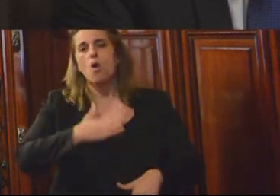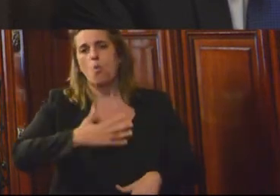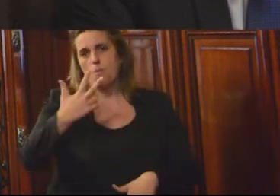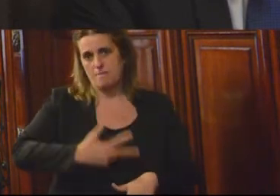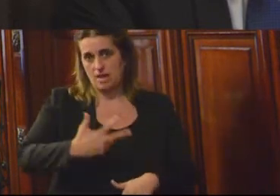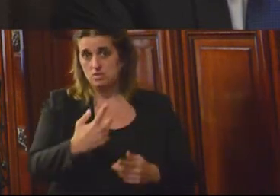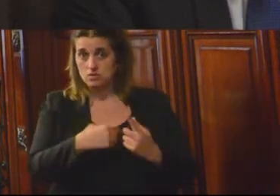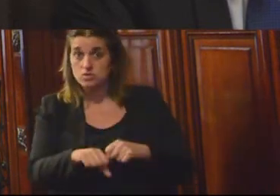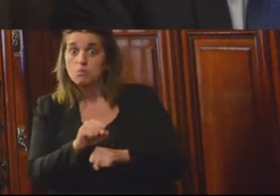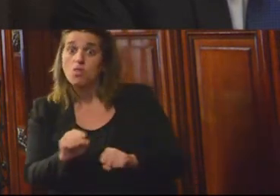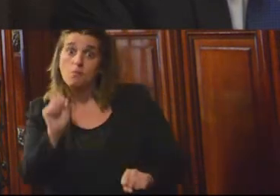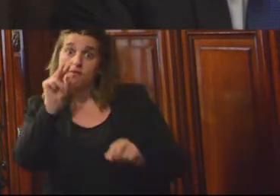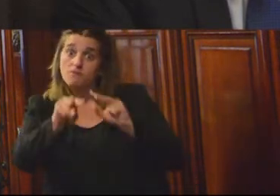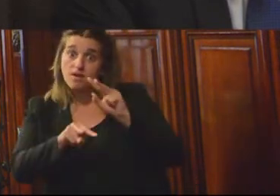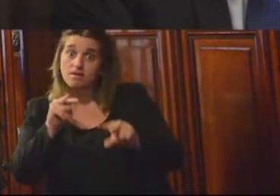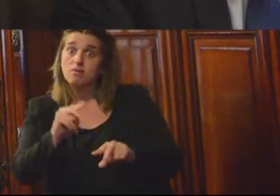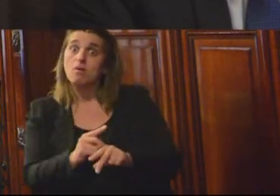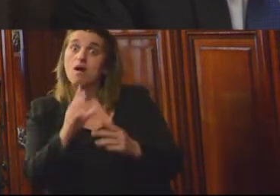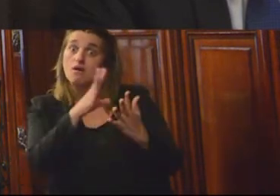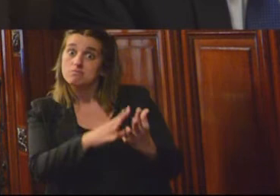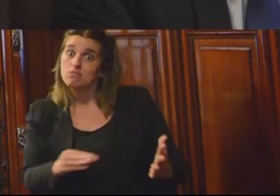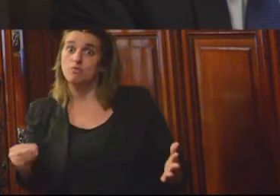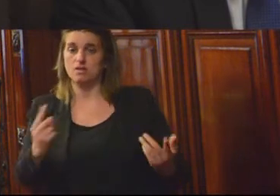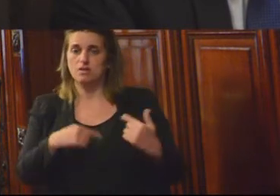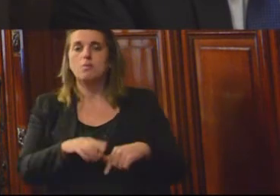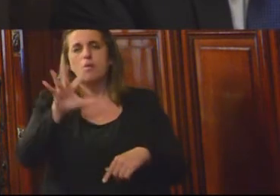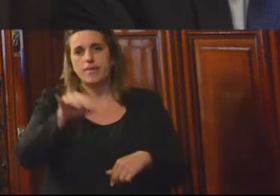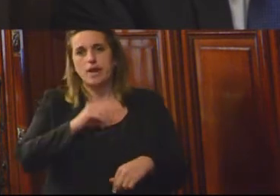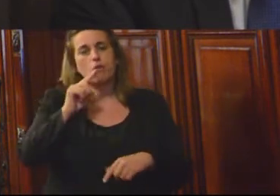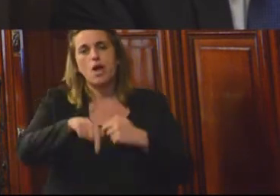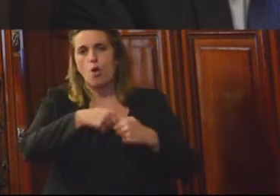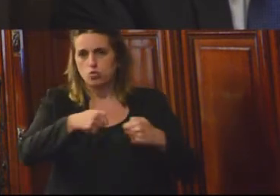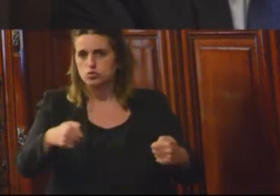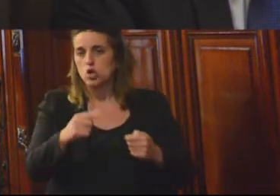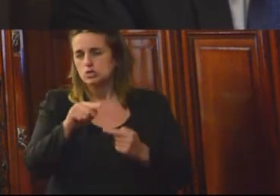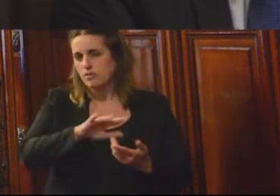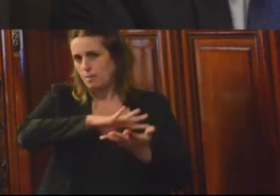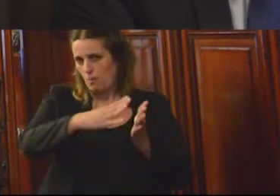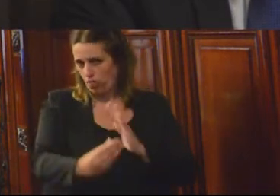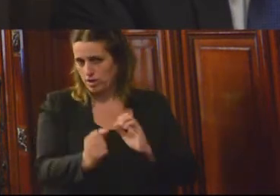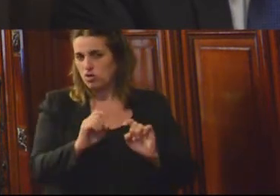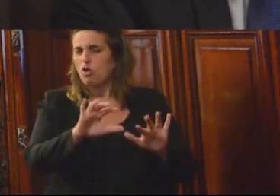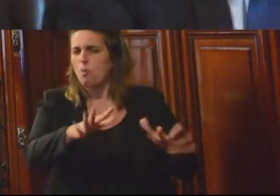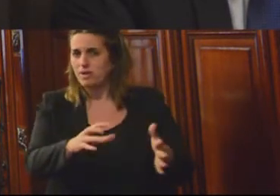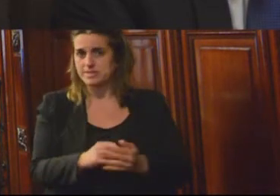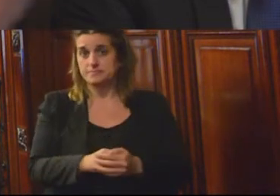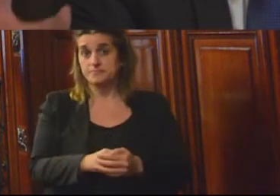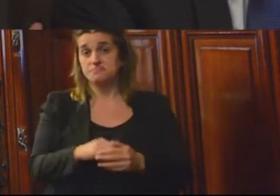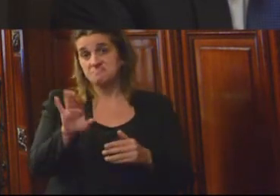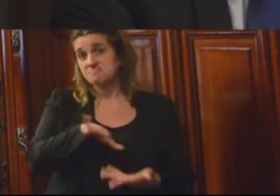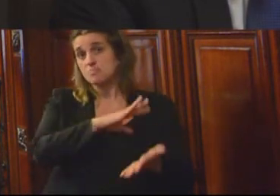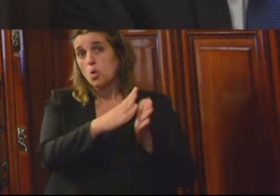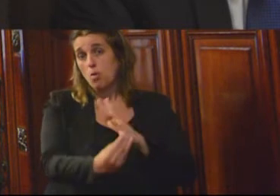visibilizado. En ese sentido, pudimos extraer algunas conclusiones del modelo utilizado en Lurigancho. Que desde ya es un modelo, es una